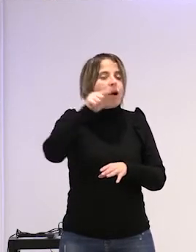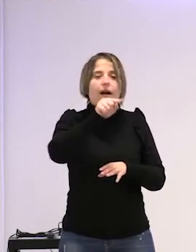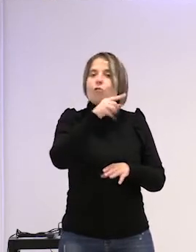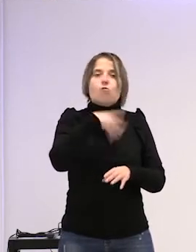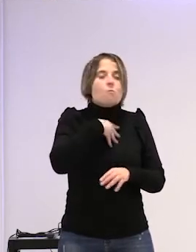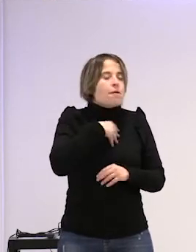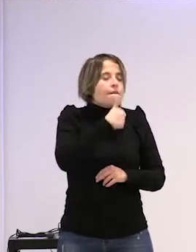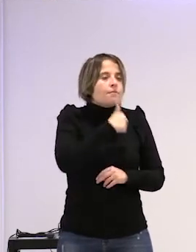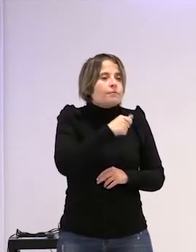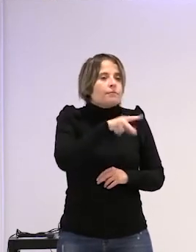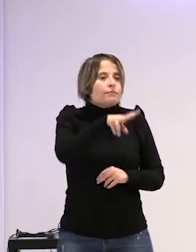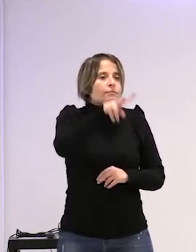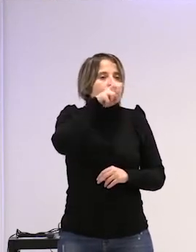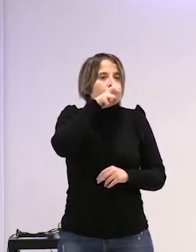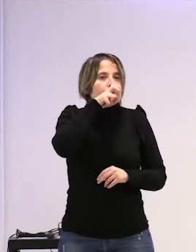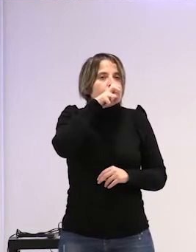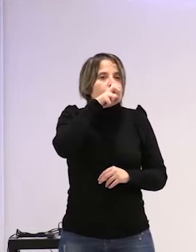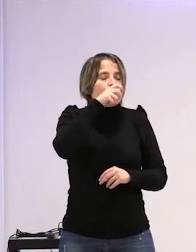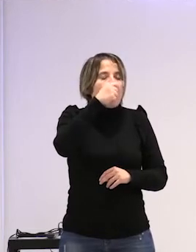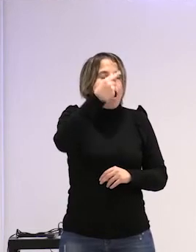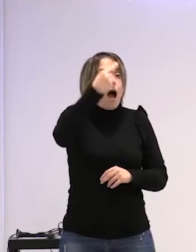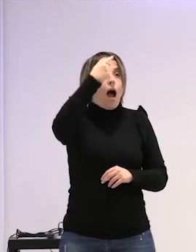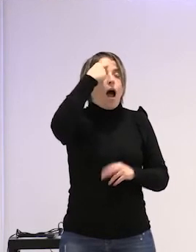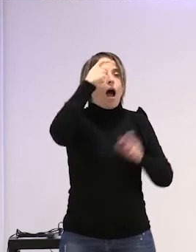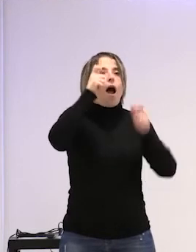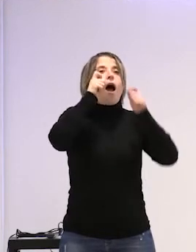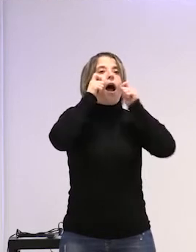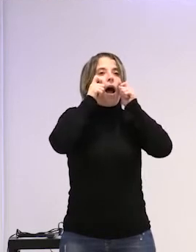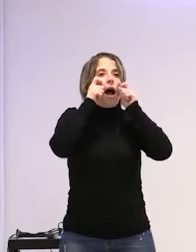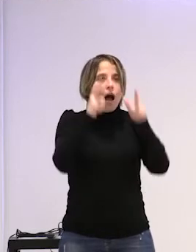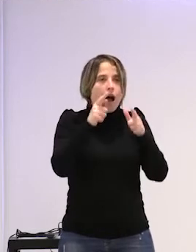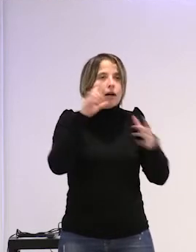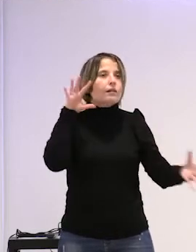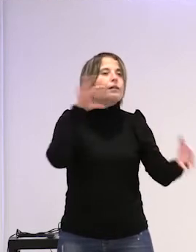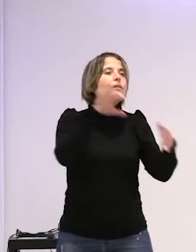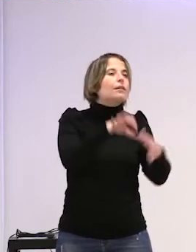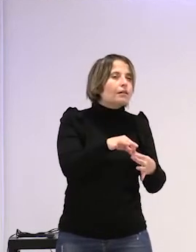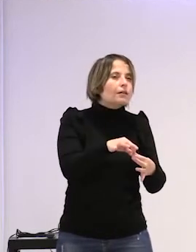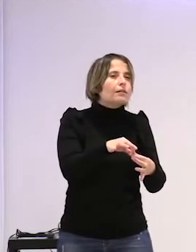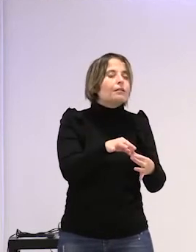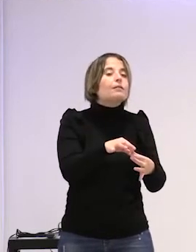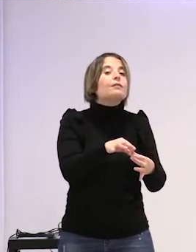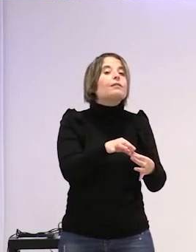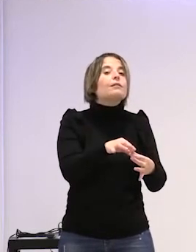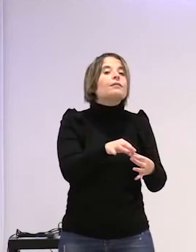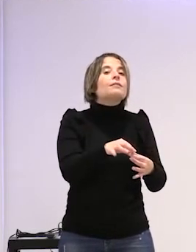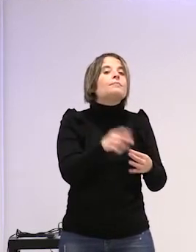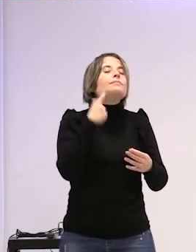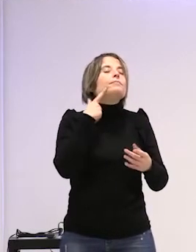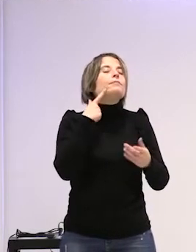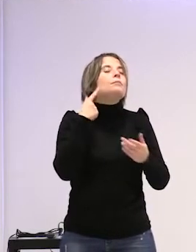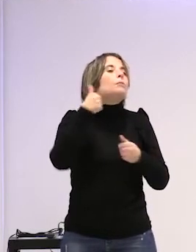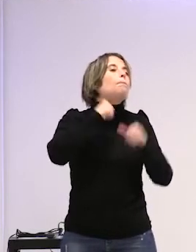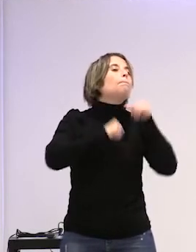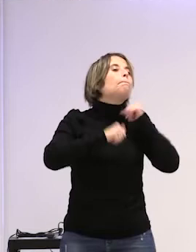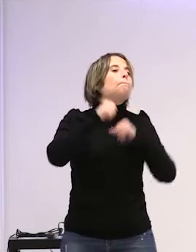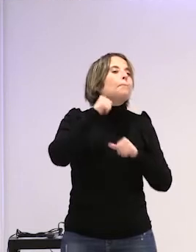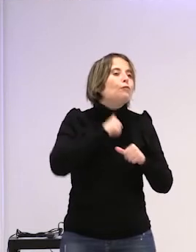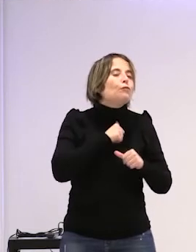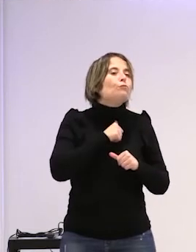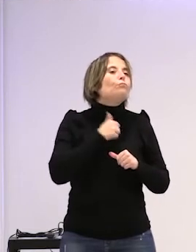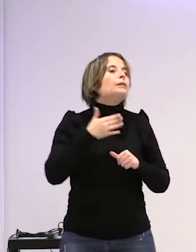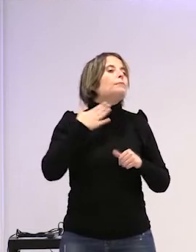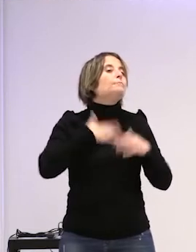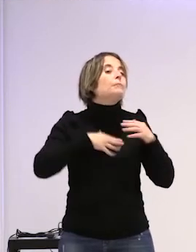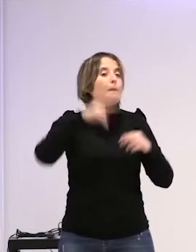tenía una historia hasta que no la descubrió que era lo que le recordaba la lavanda que era el perfume ¿no? la loción